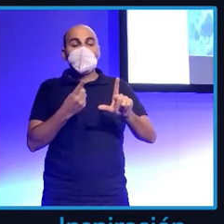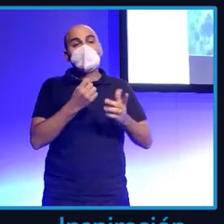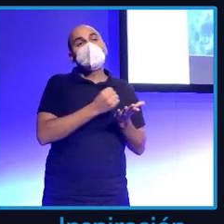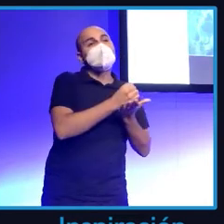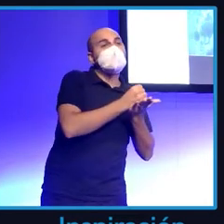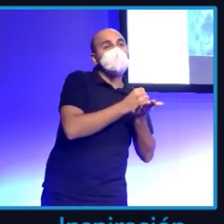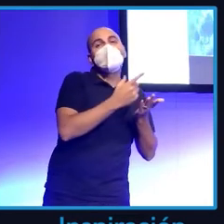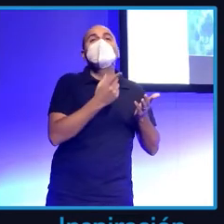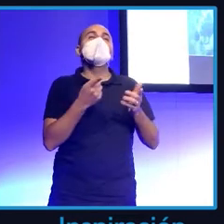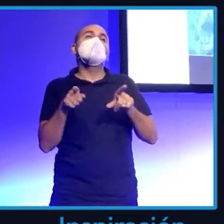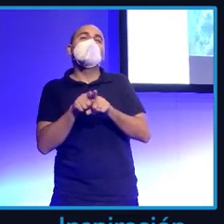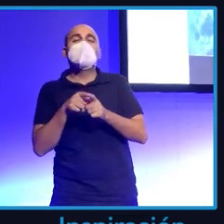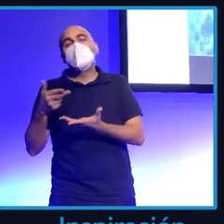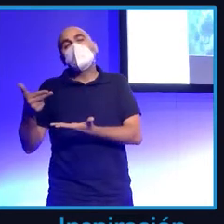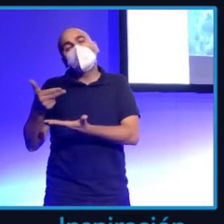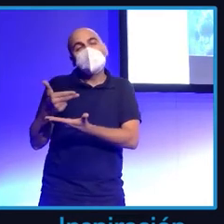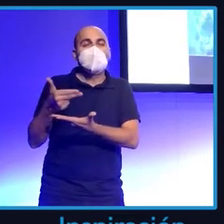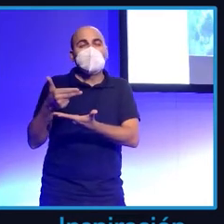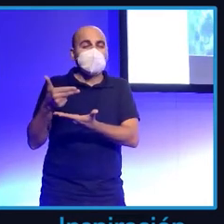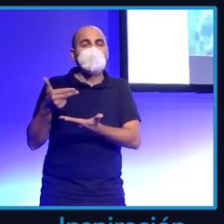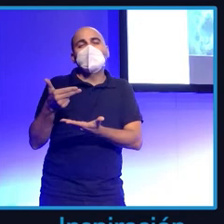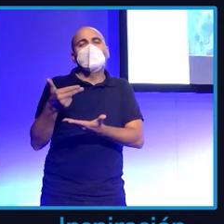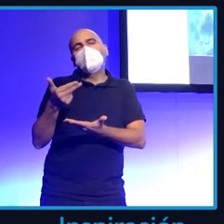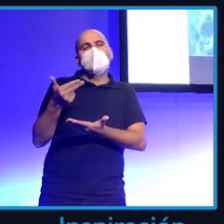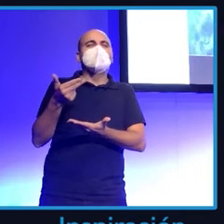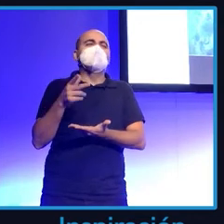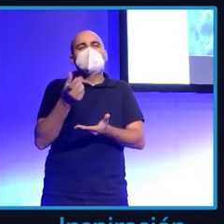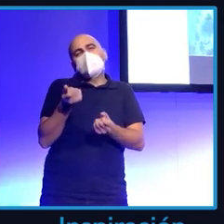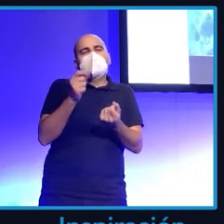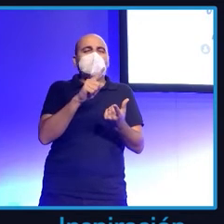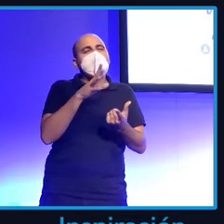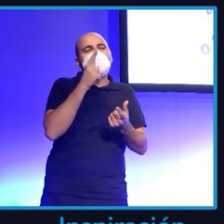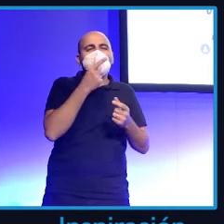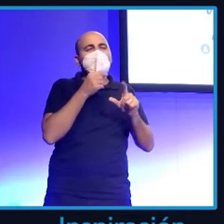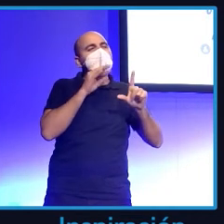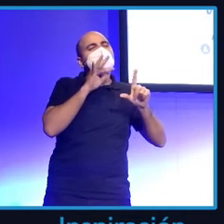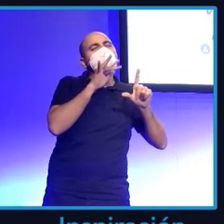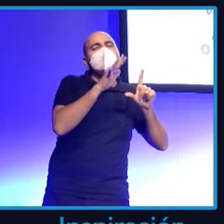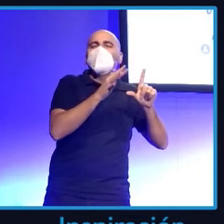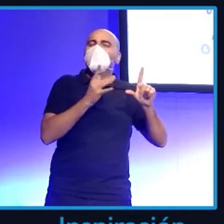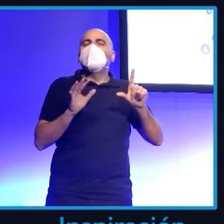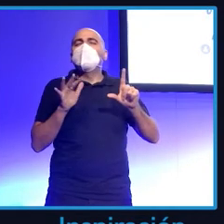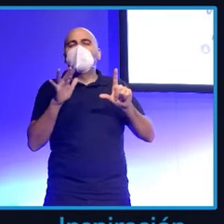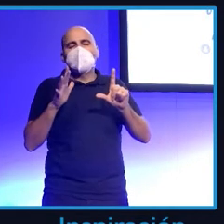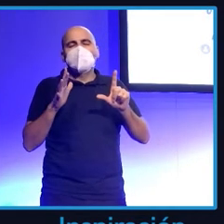no había que desinfectarlas porque esos vapores que se hacían descontroladamente podían ser peores.